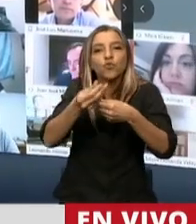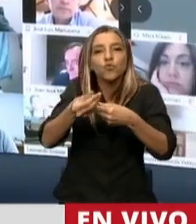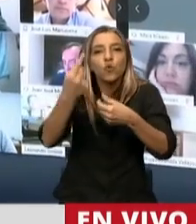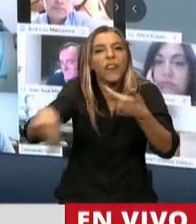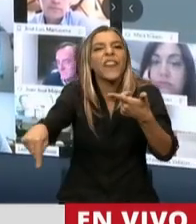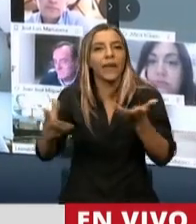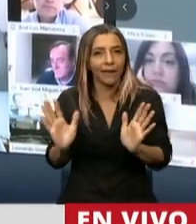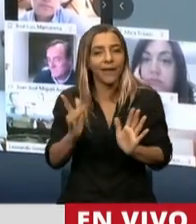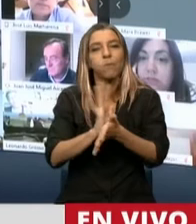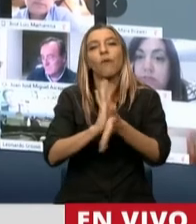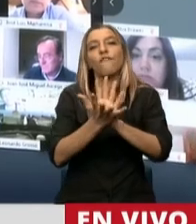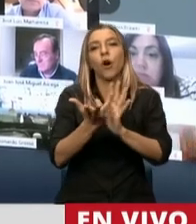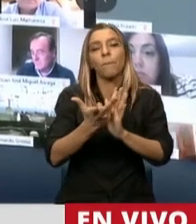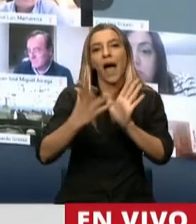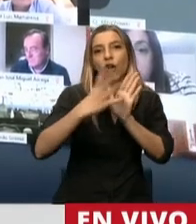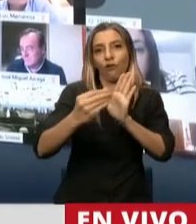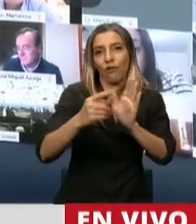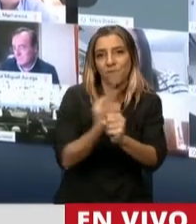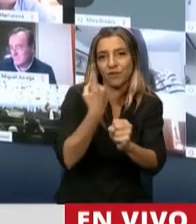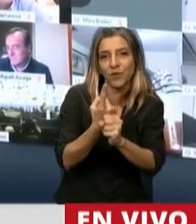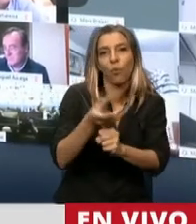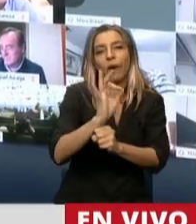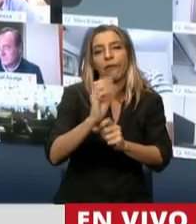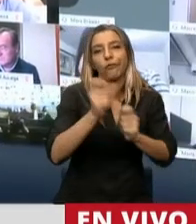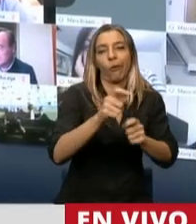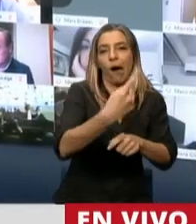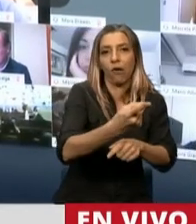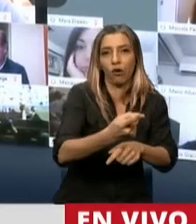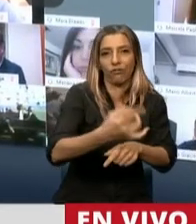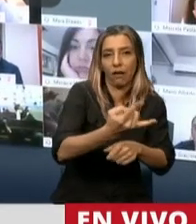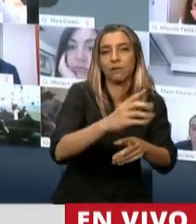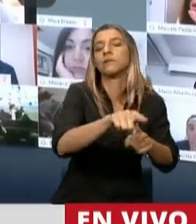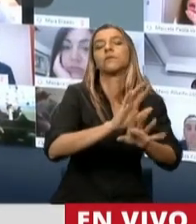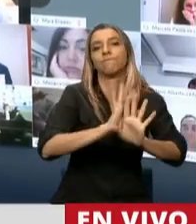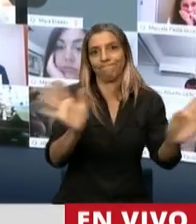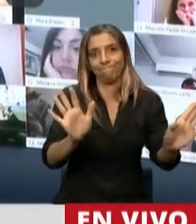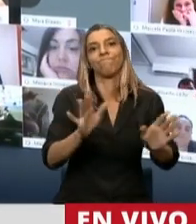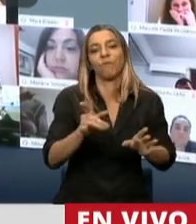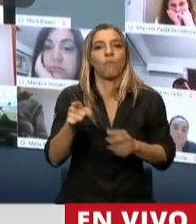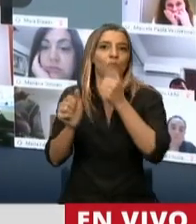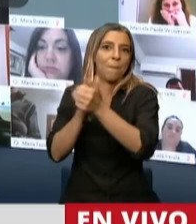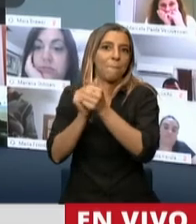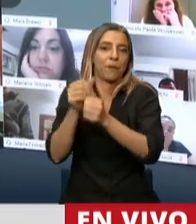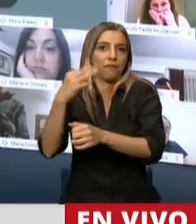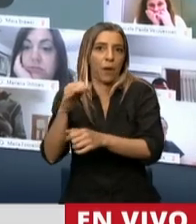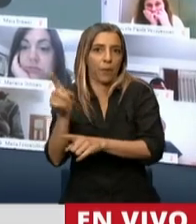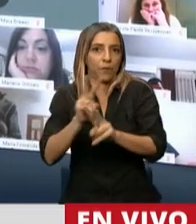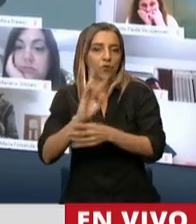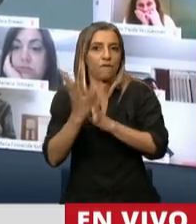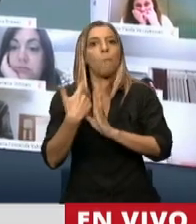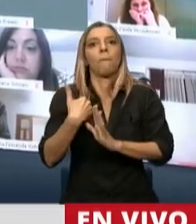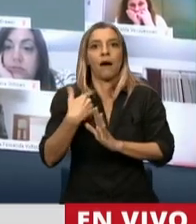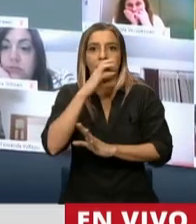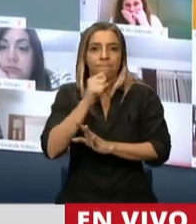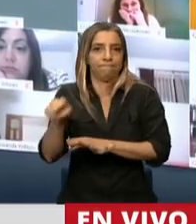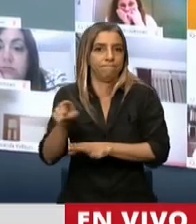copia, una versión sustituta y la industria quiere protegerse en ese sentido en un mercado desde ya que es muy